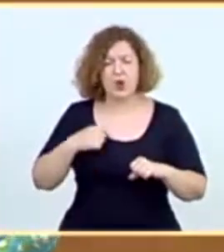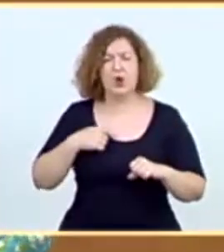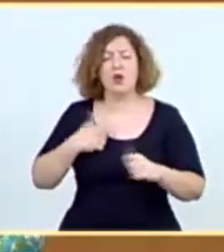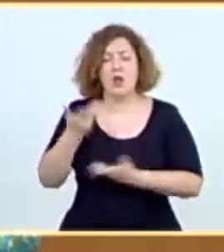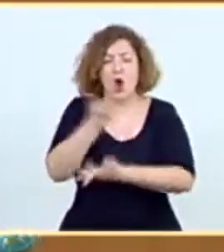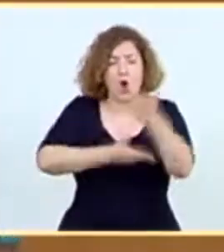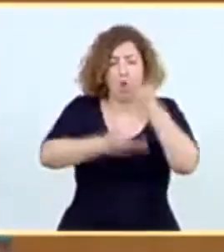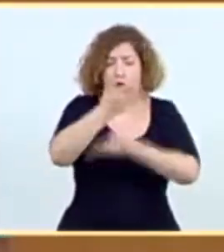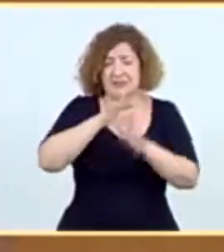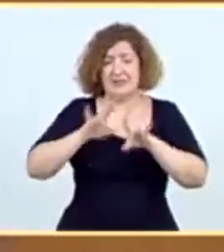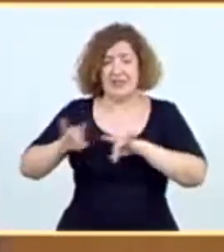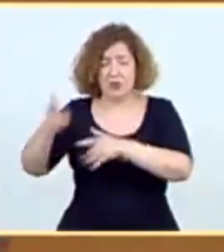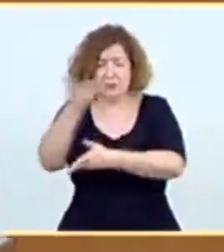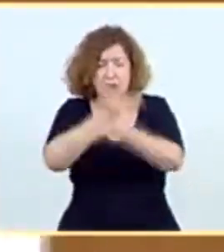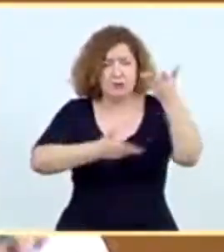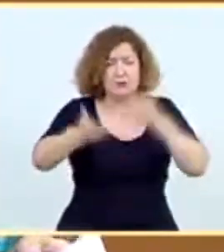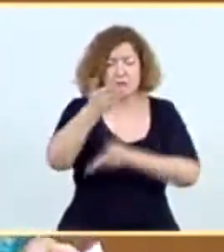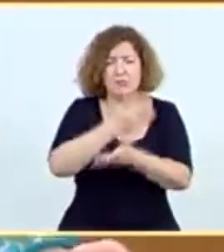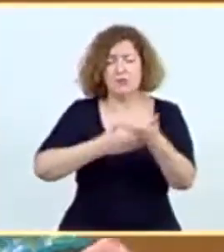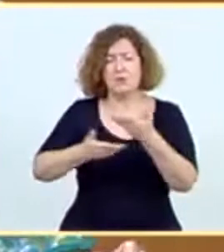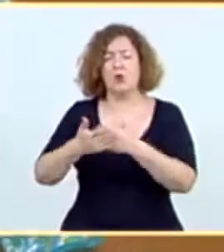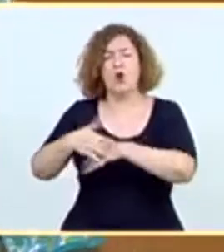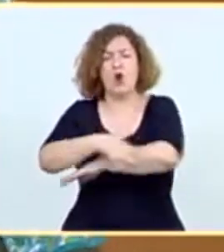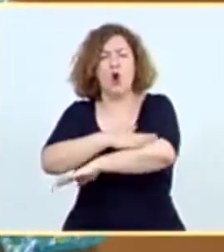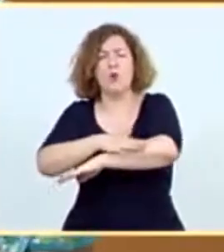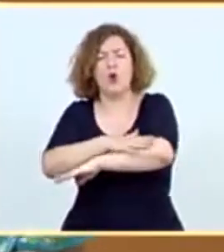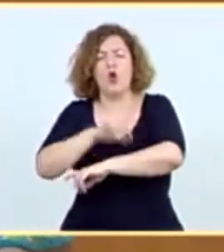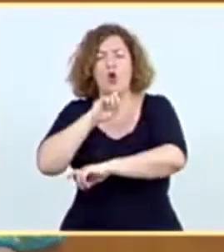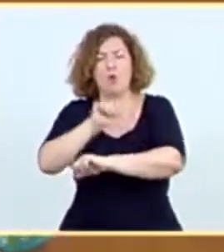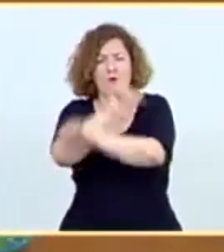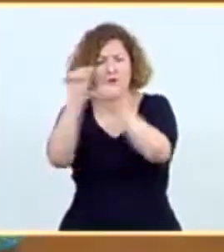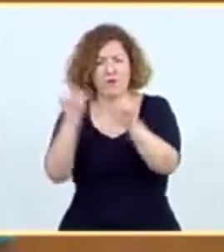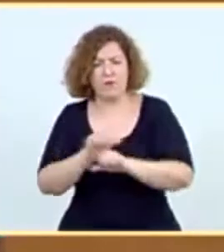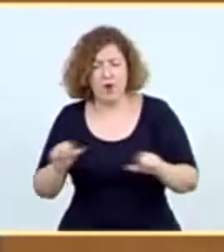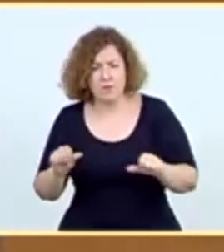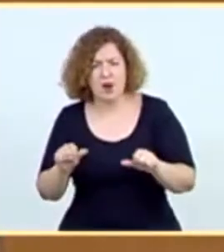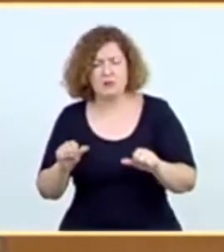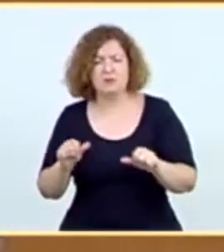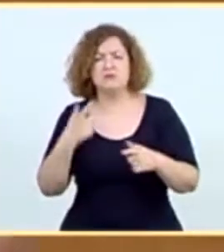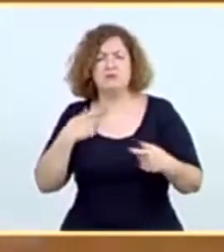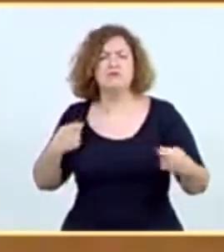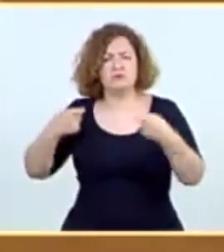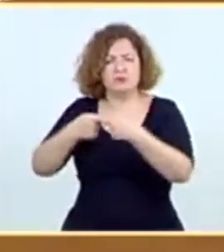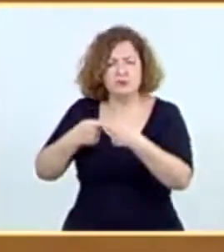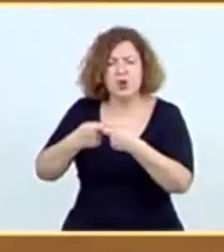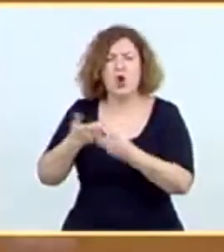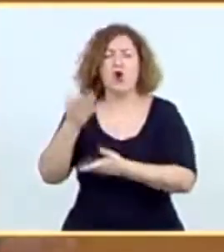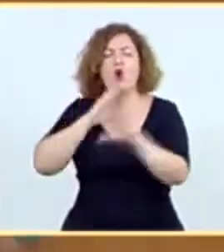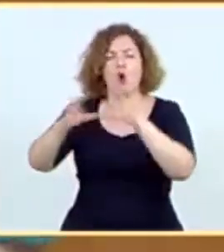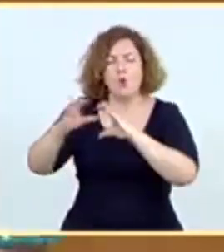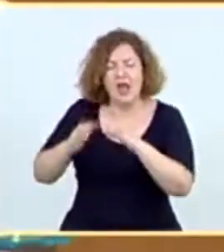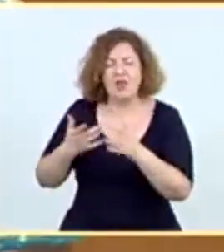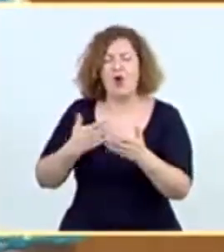cooperación territorial creando un modelo de gobernanza que facilite la comunicación, la coordinación y la colaboración. Quiero